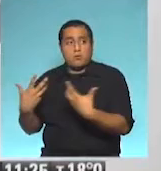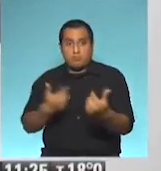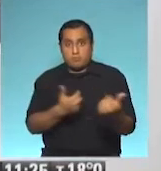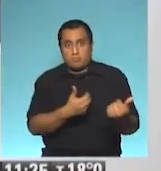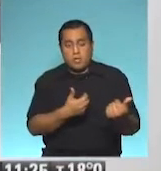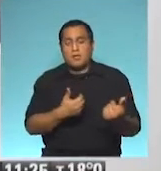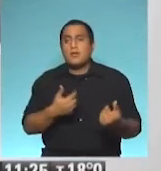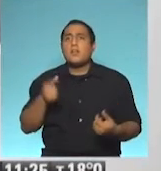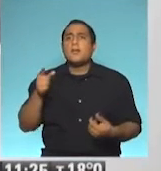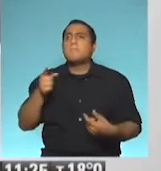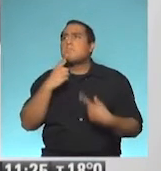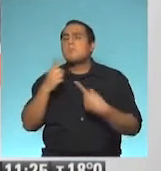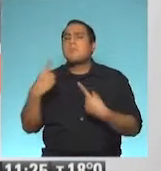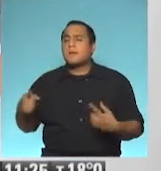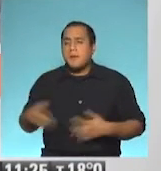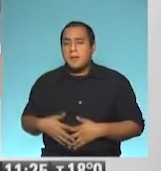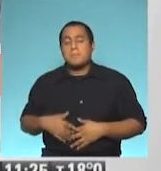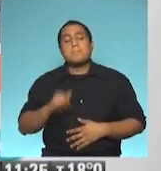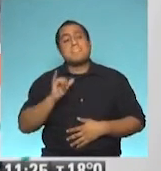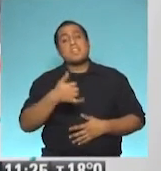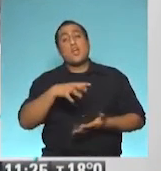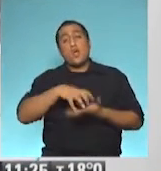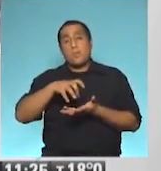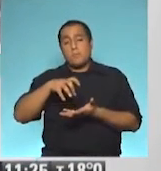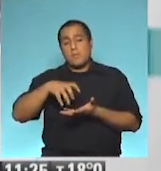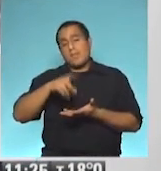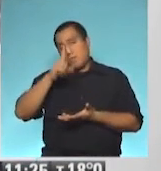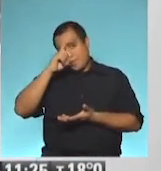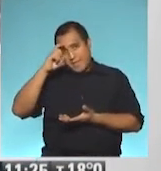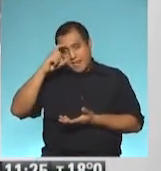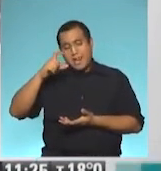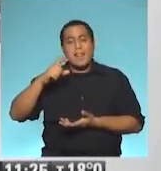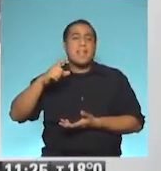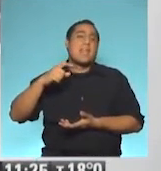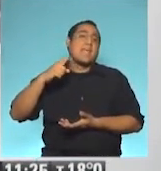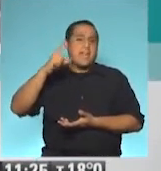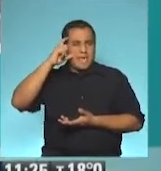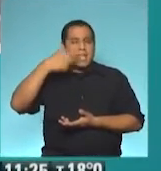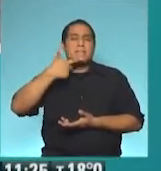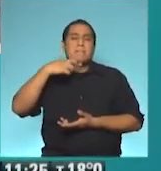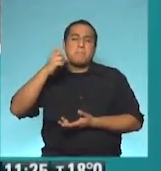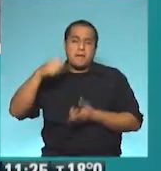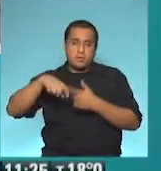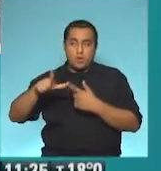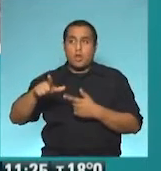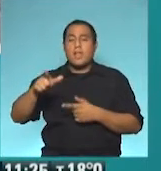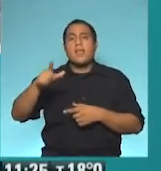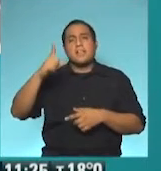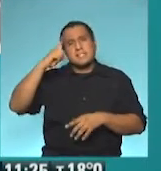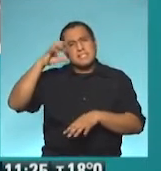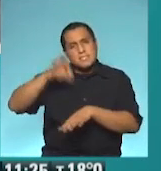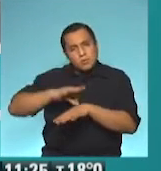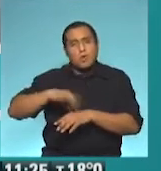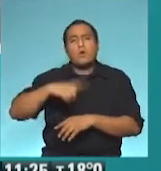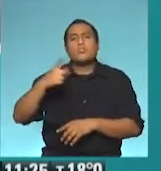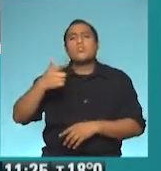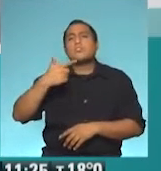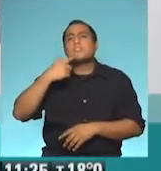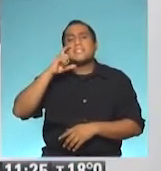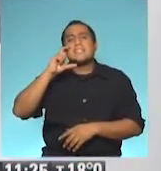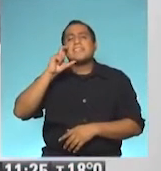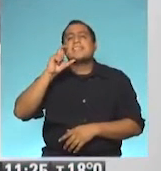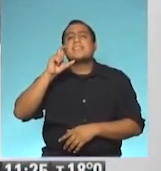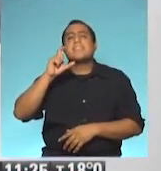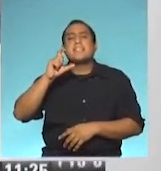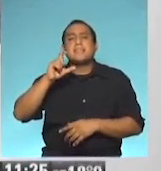Sí, en el Hospital Español estamos trabajando con un grupo de psicólogos y psiquiatras justamente en la